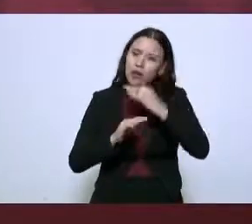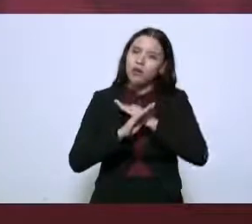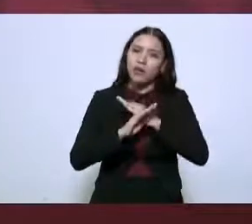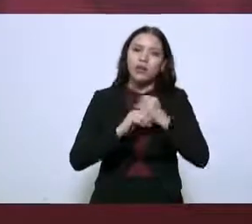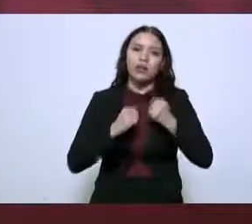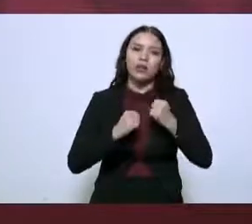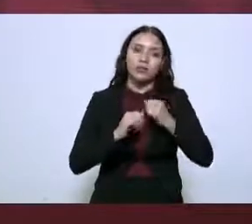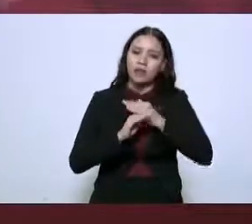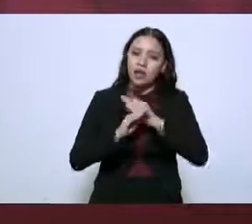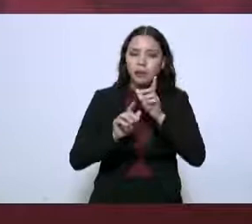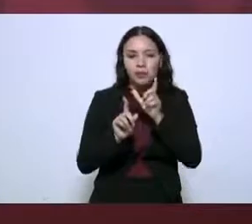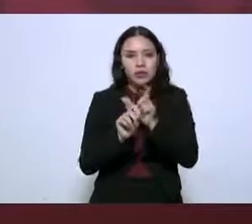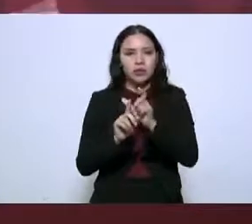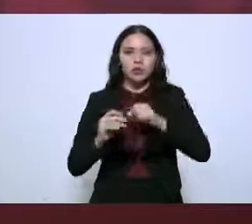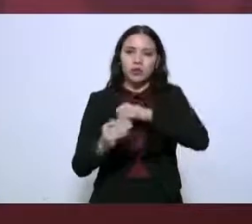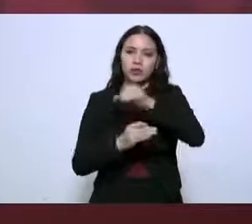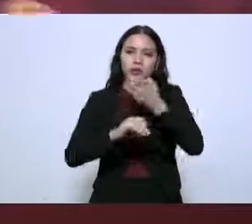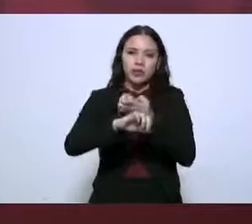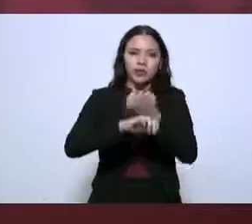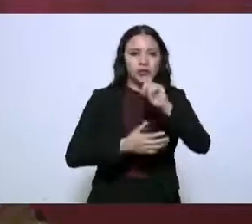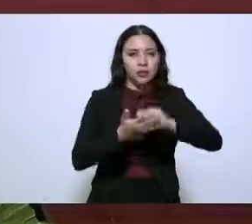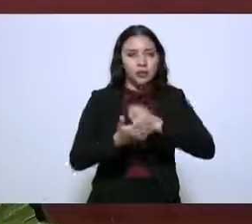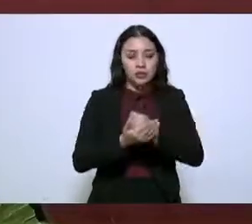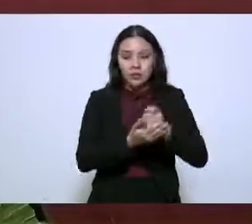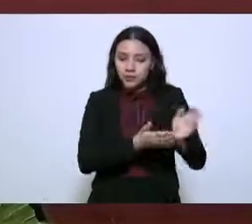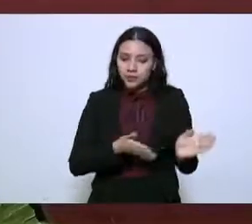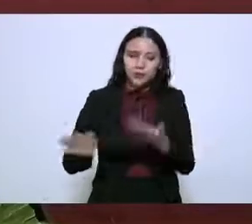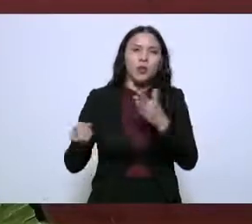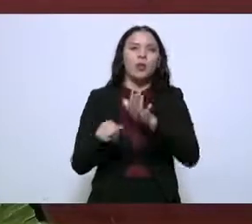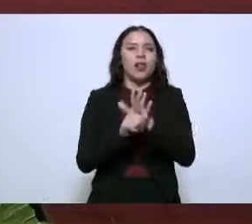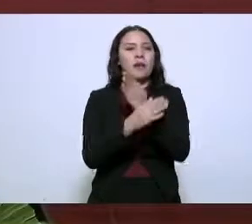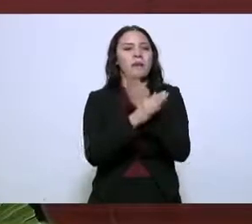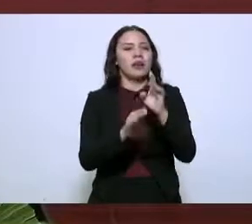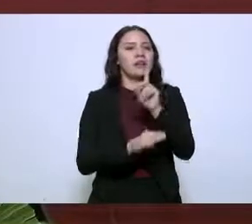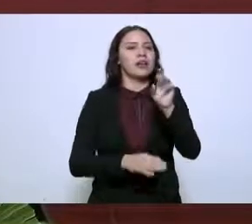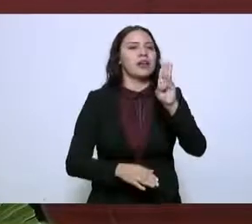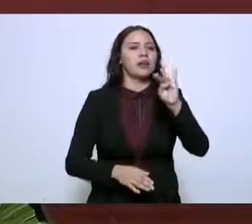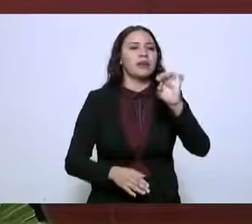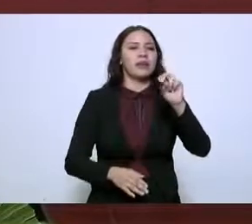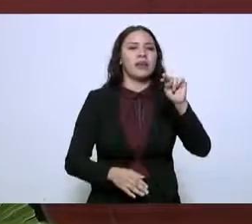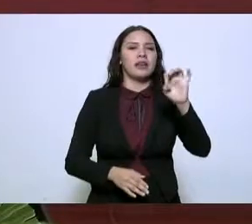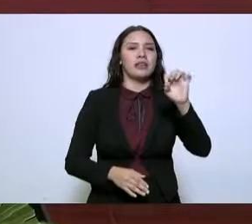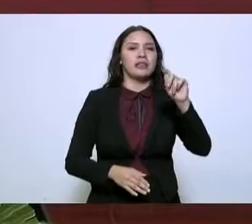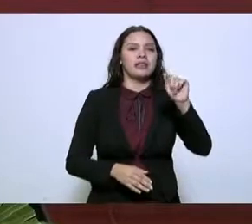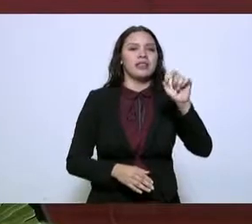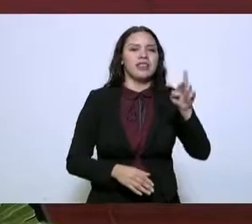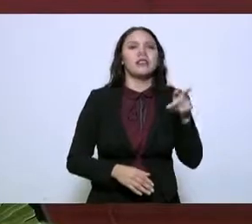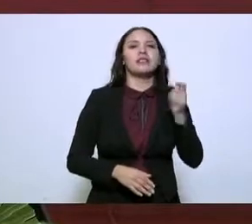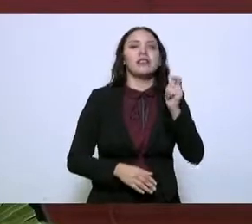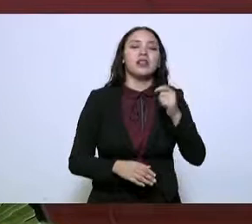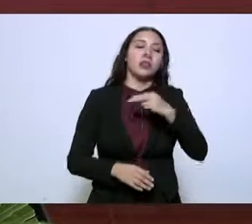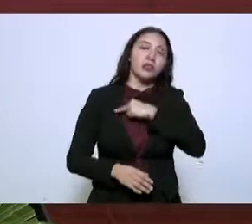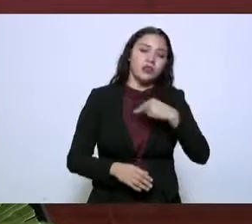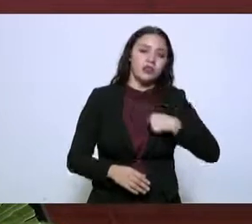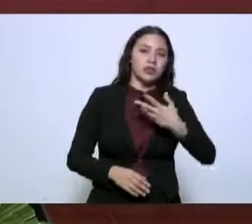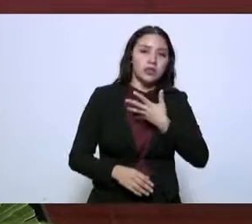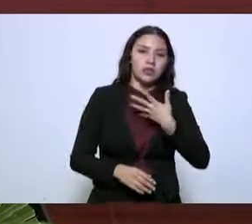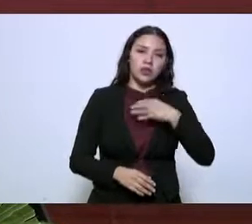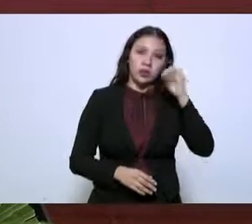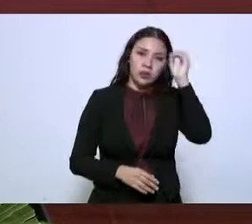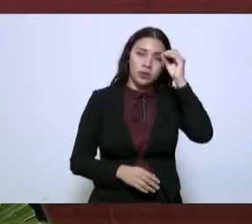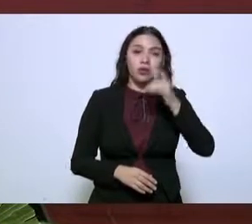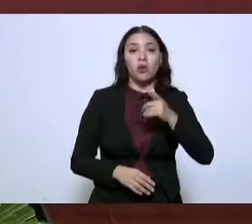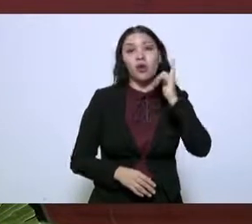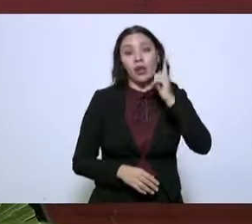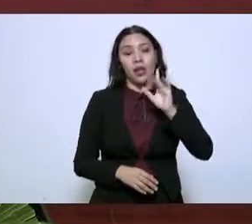la seguridad. Adelante, por favor. En cuanto al Banco del Bienestar, se tienen considerados 49